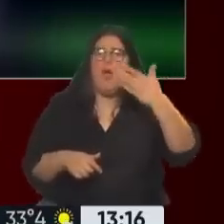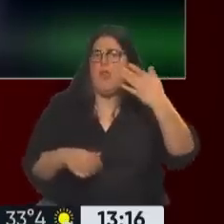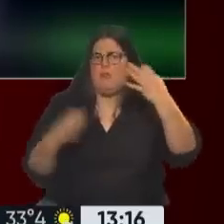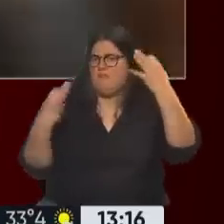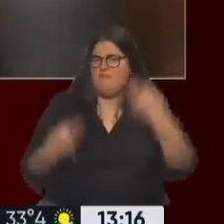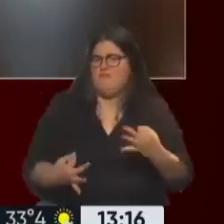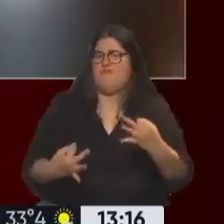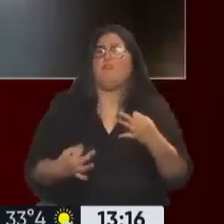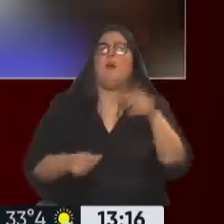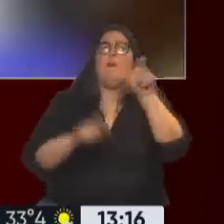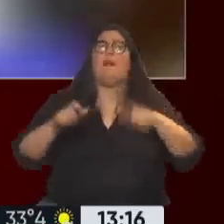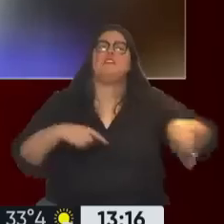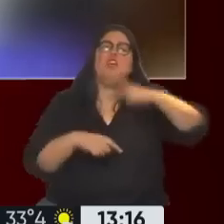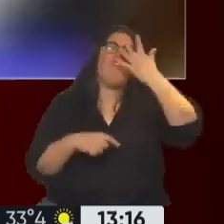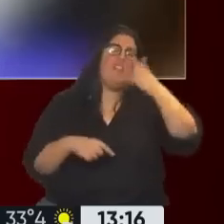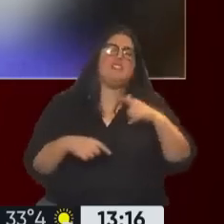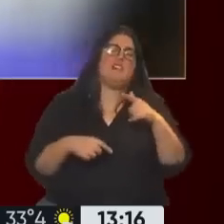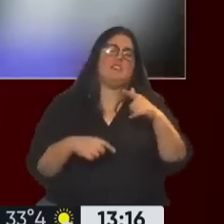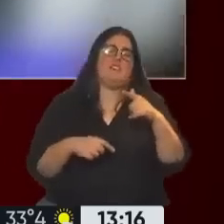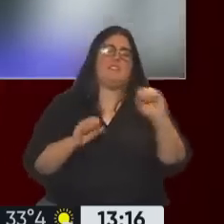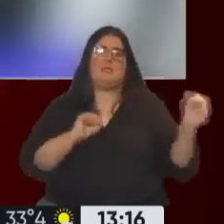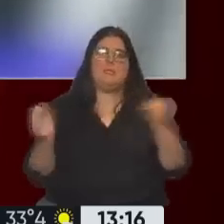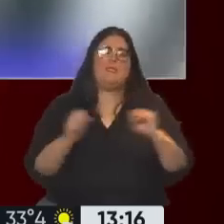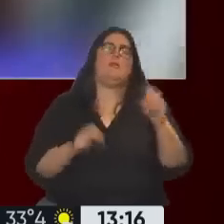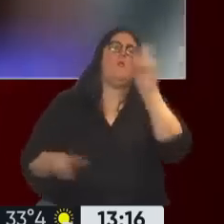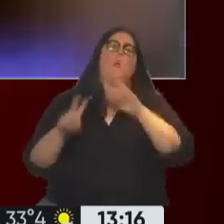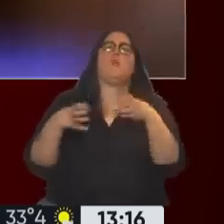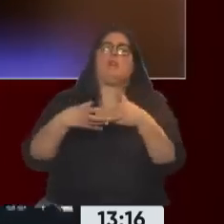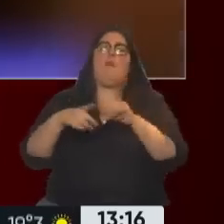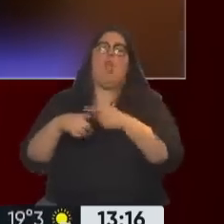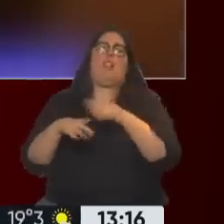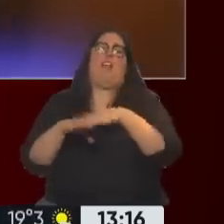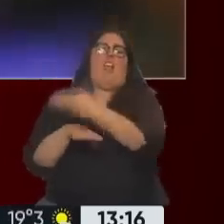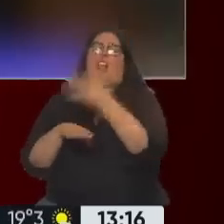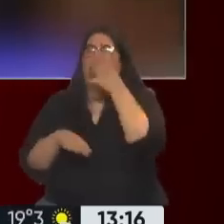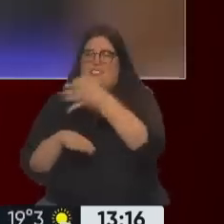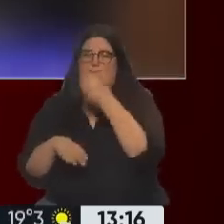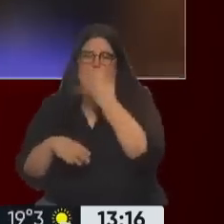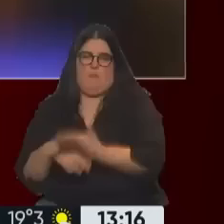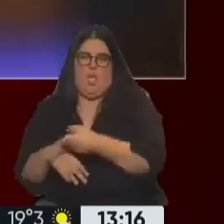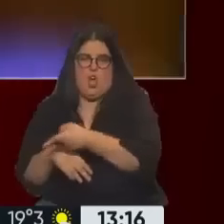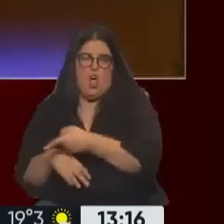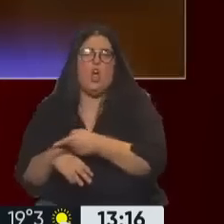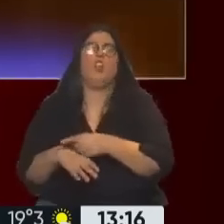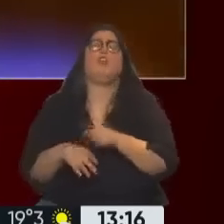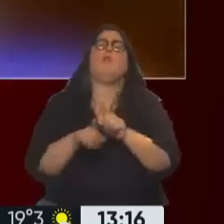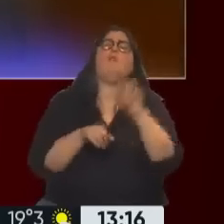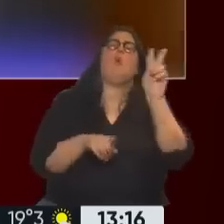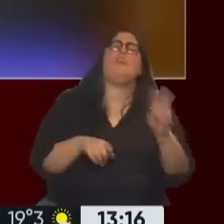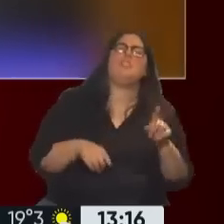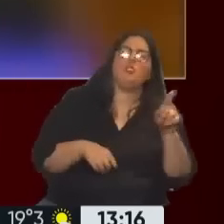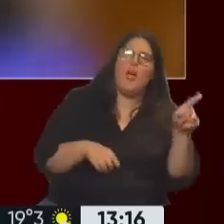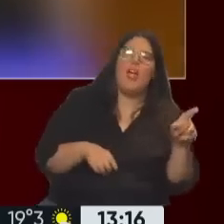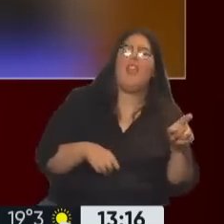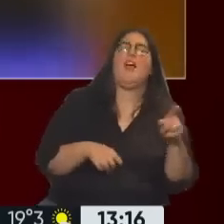caen fácilmente en estos ofrecimientos de la extrema derecha. En Latinoamérica hay algo de eso, con la migración venezolana, exagerada y todo aquello,